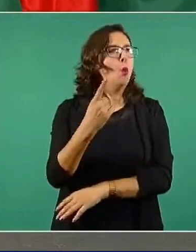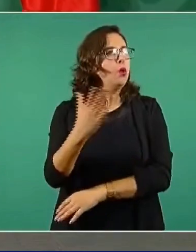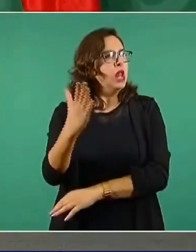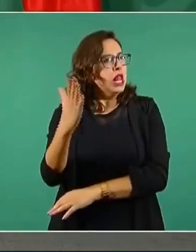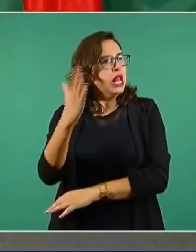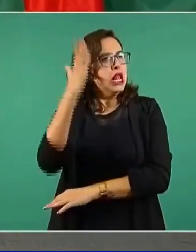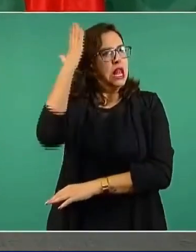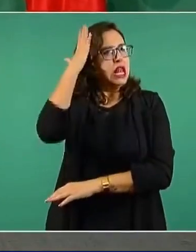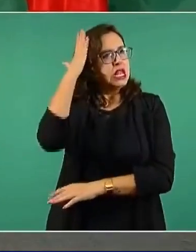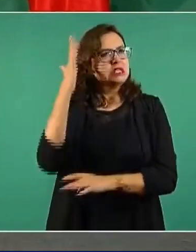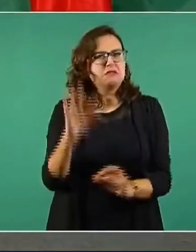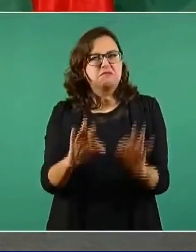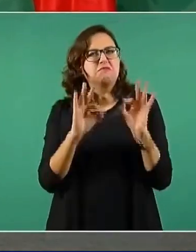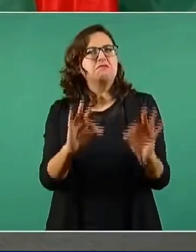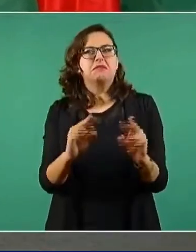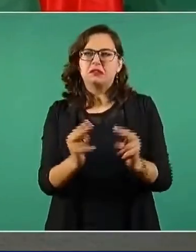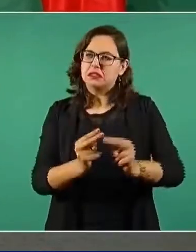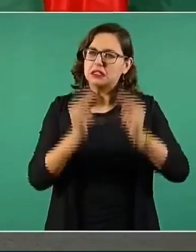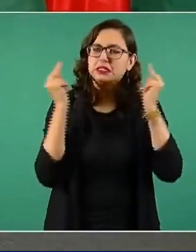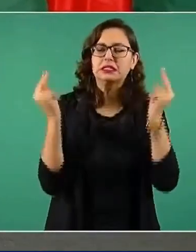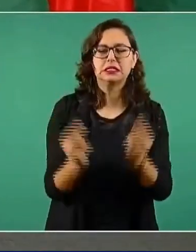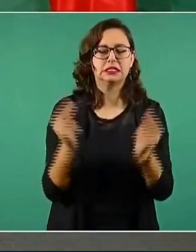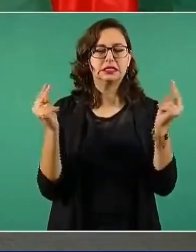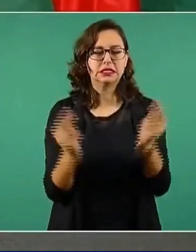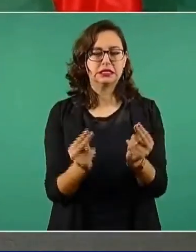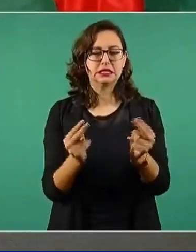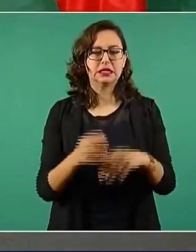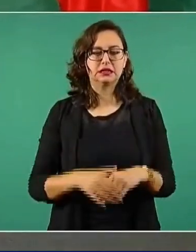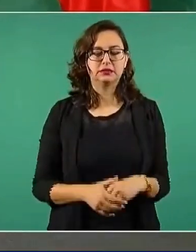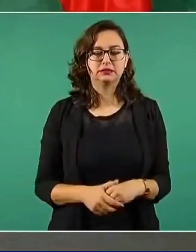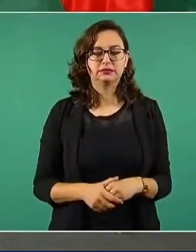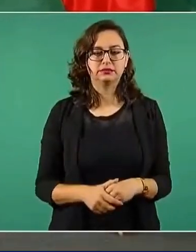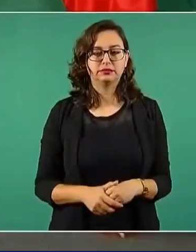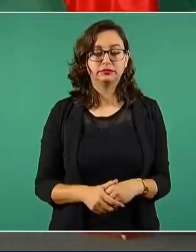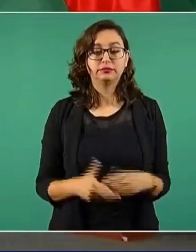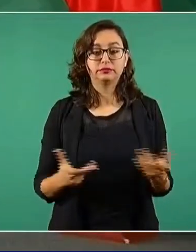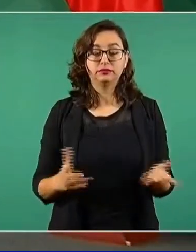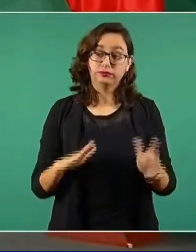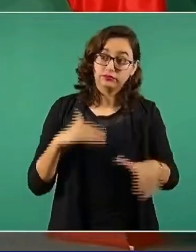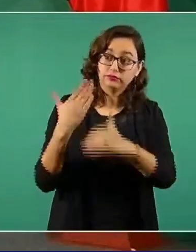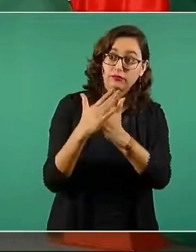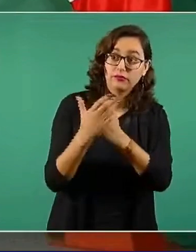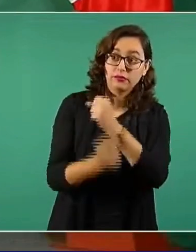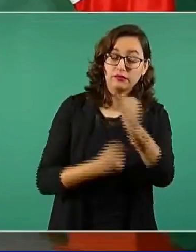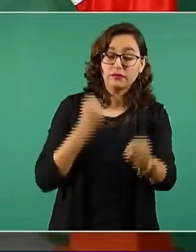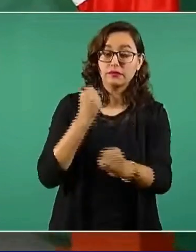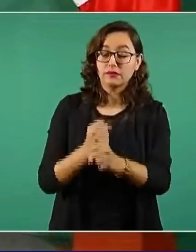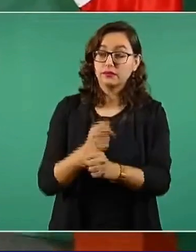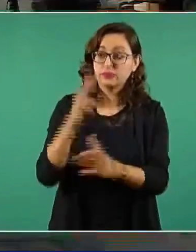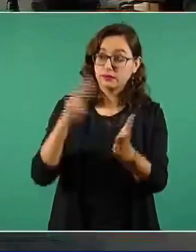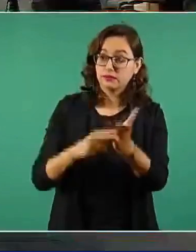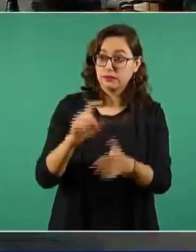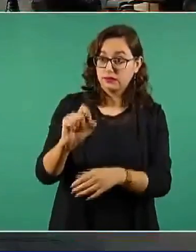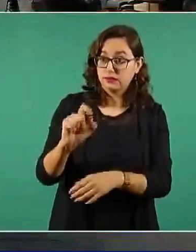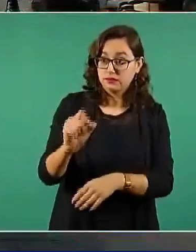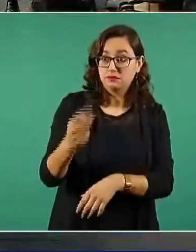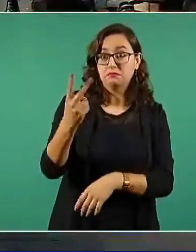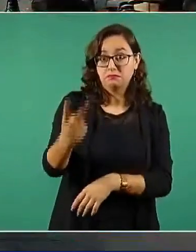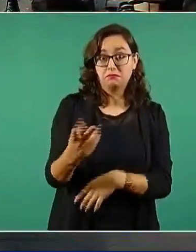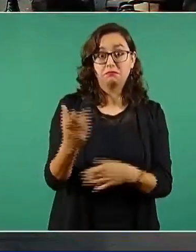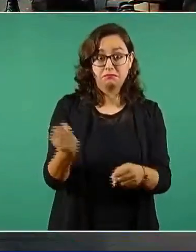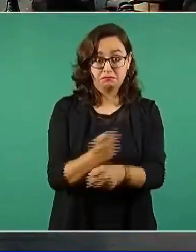Y además, pues viene ahora la revocación del mandato. No, esa oportunidad. A ver.